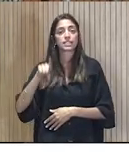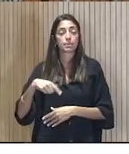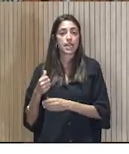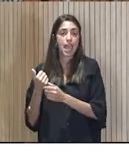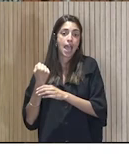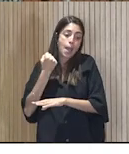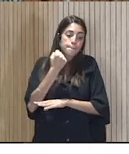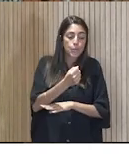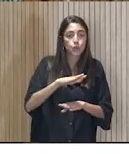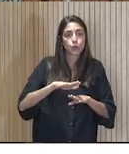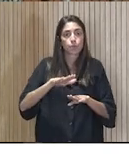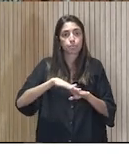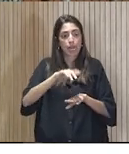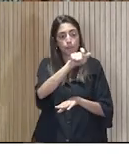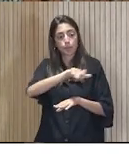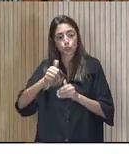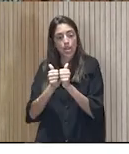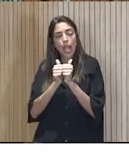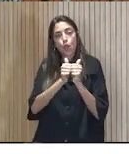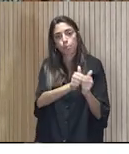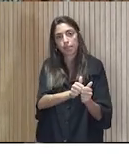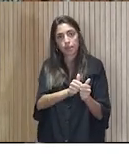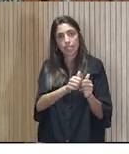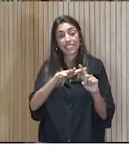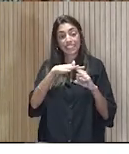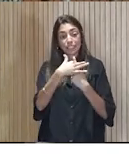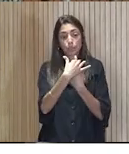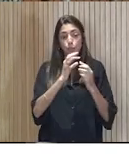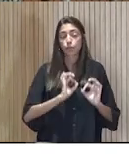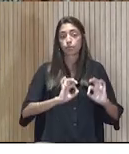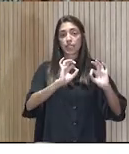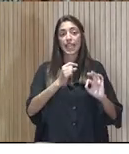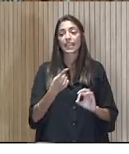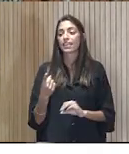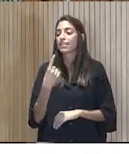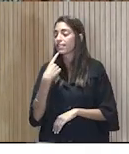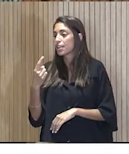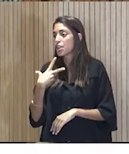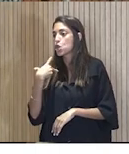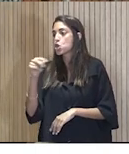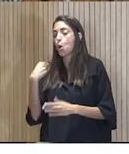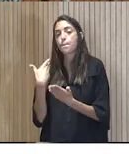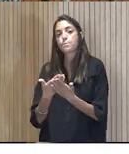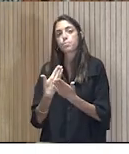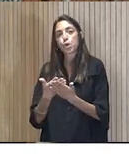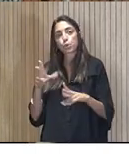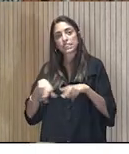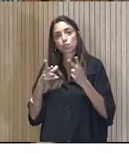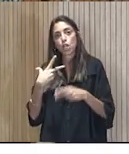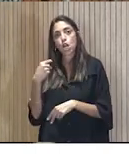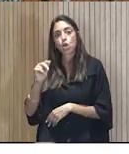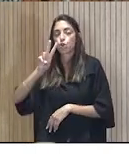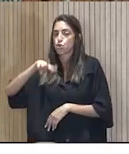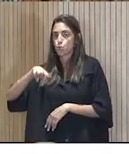a algunas de estas personas en cuestiones muy concretas. No dice que no a ninguna propuesta social y su compromiso es